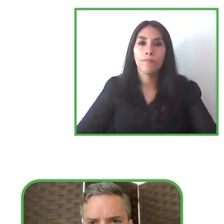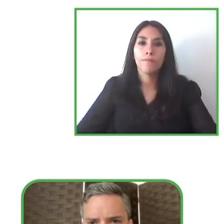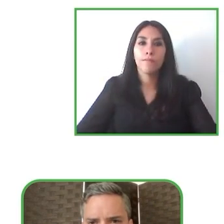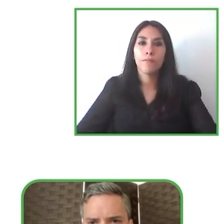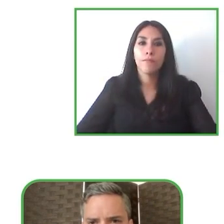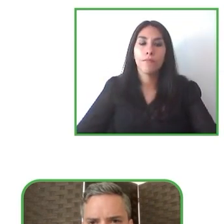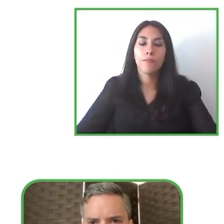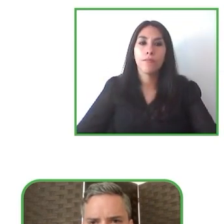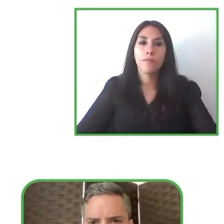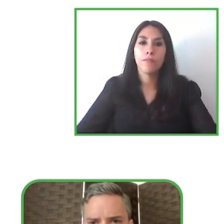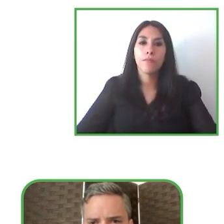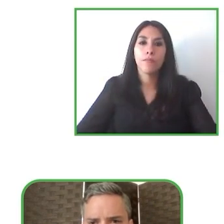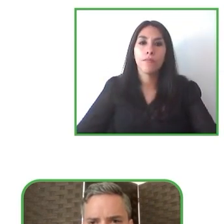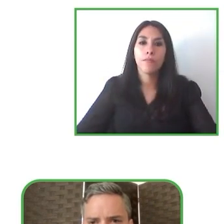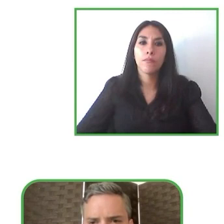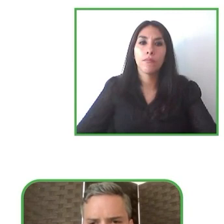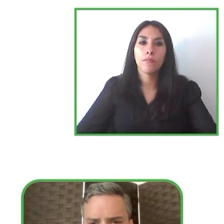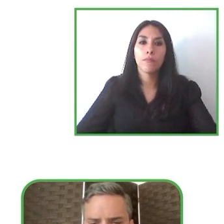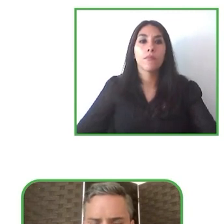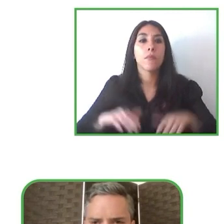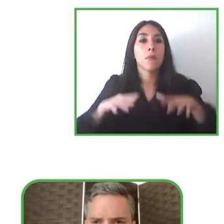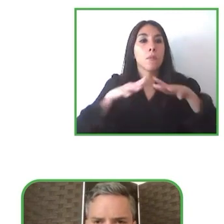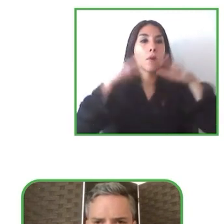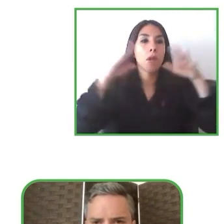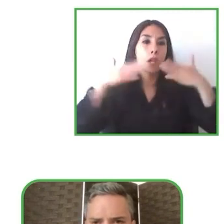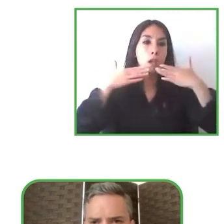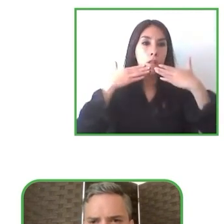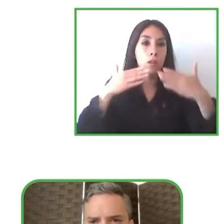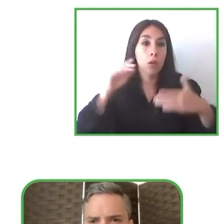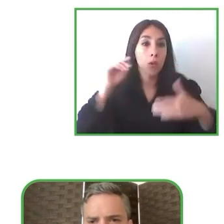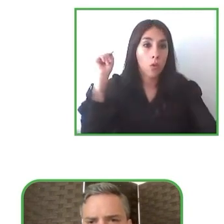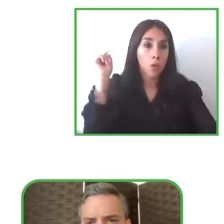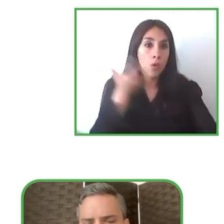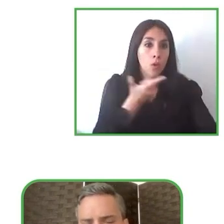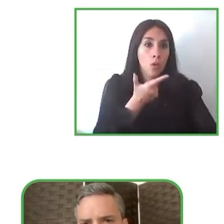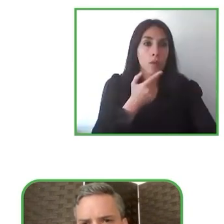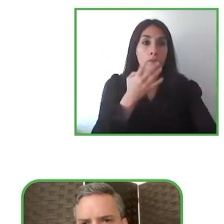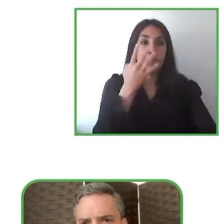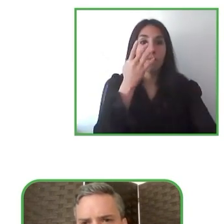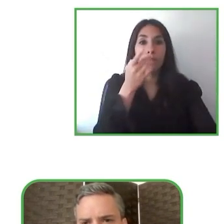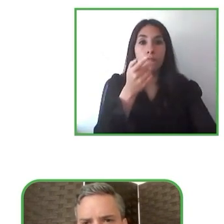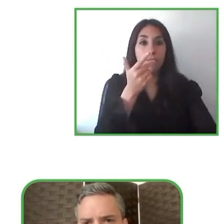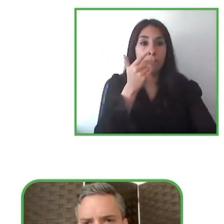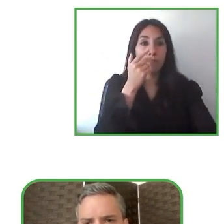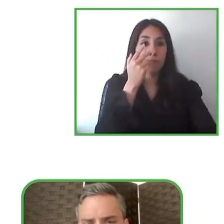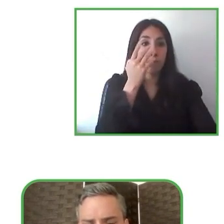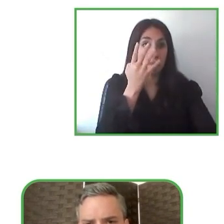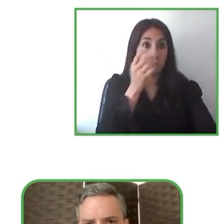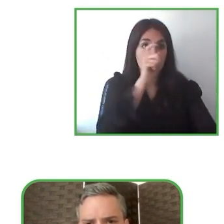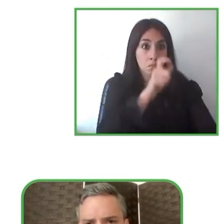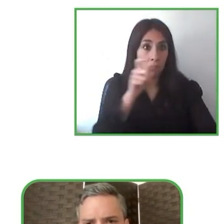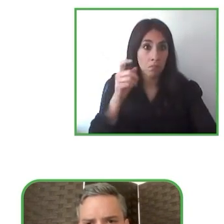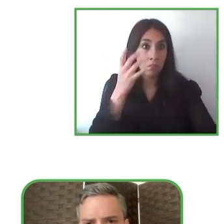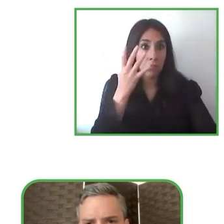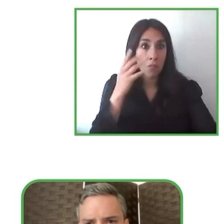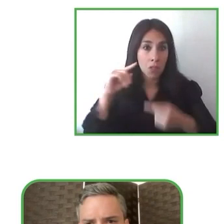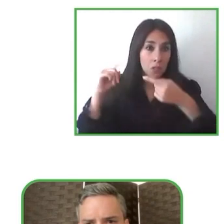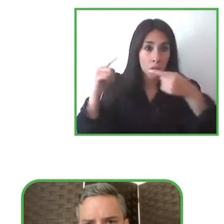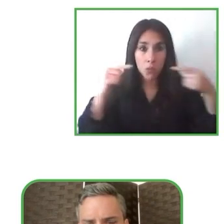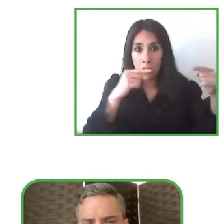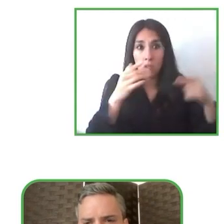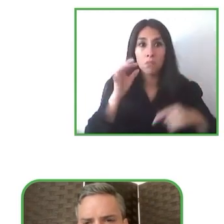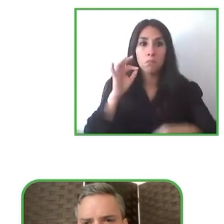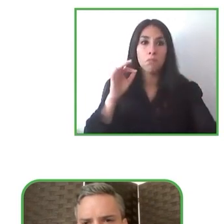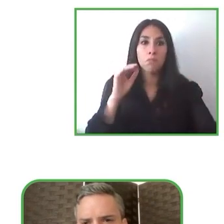muchas gracias a los cuatro ponentes que nos habéis acompañado y a todos los participantes a esta sesión simplemente deciros